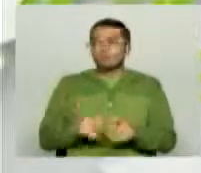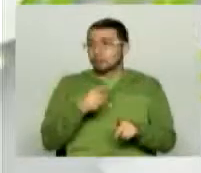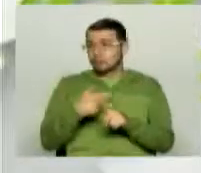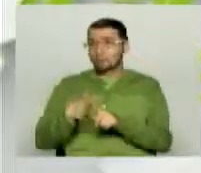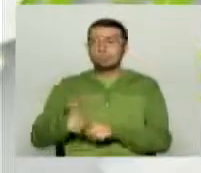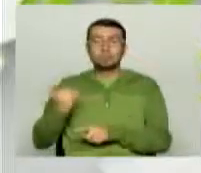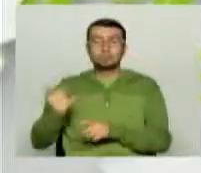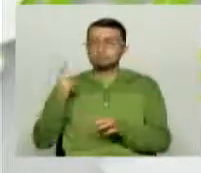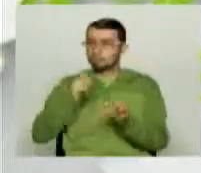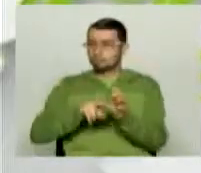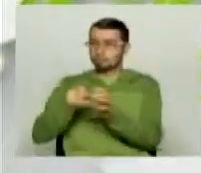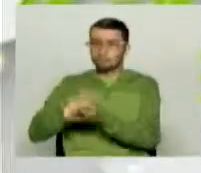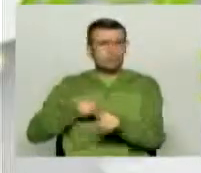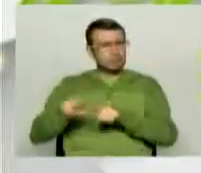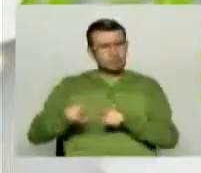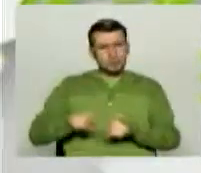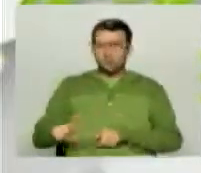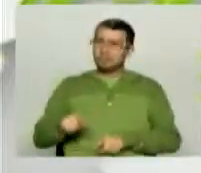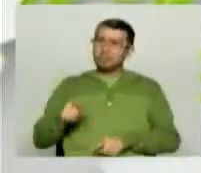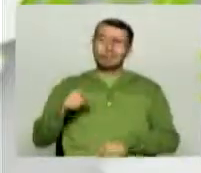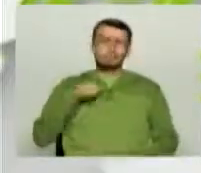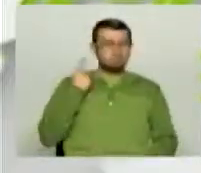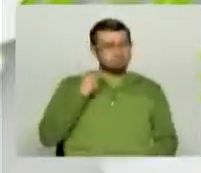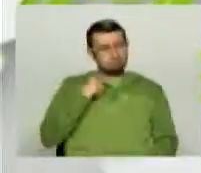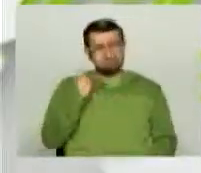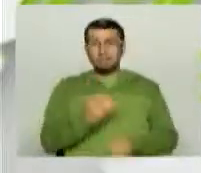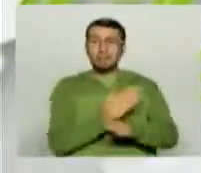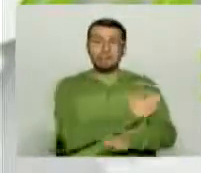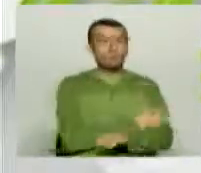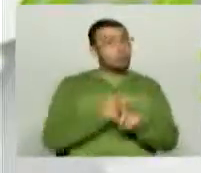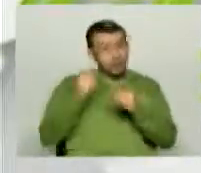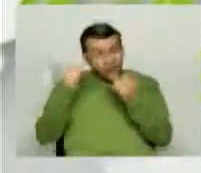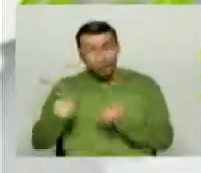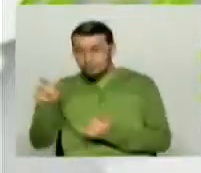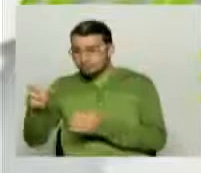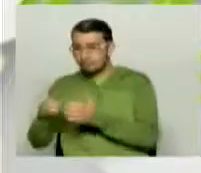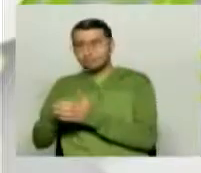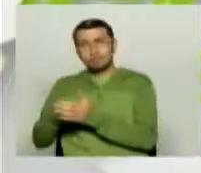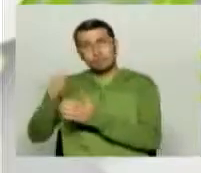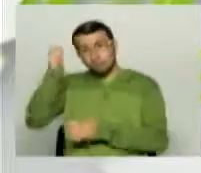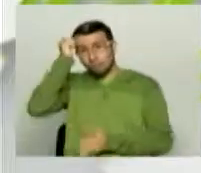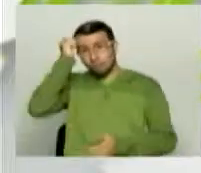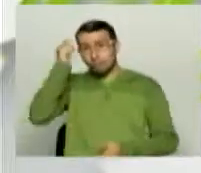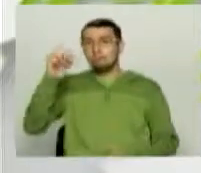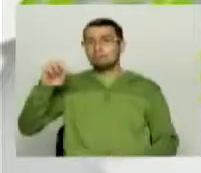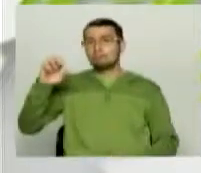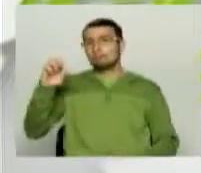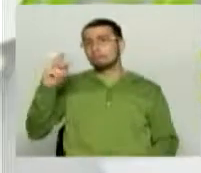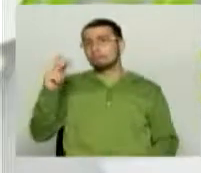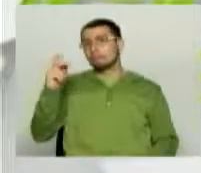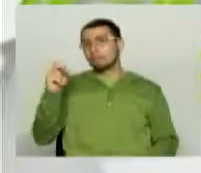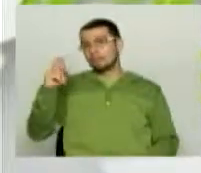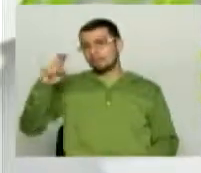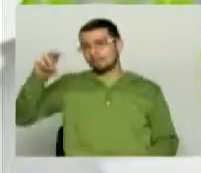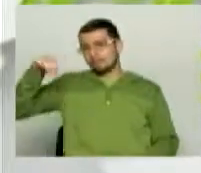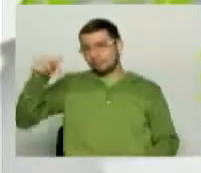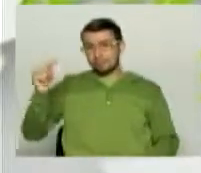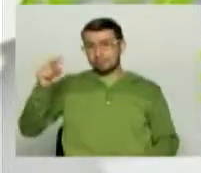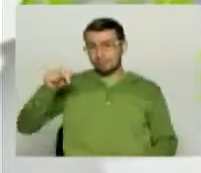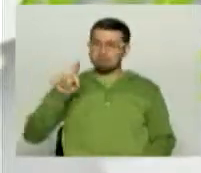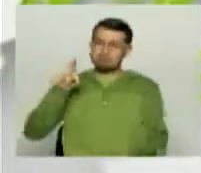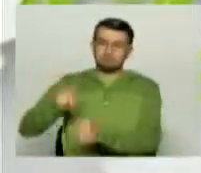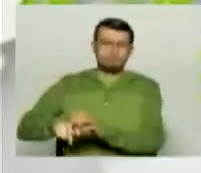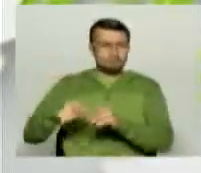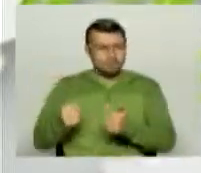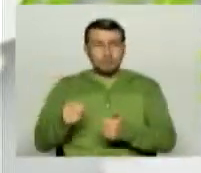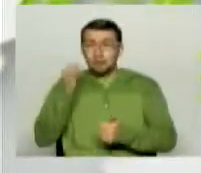eliminatorias con frustraciones y ahorita con el equipo de Pequema, pues se logró nuevamente estar allí. Por eso quizá fue tan